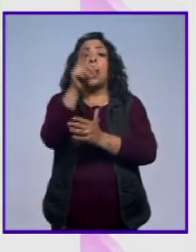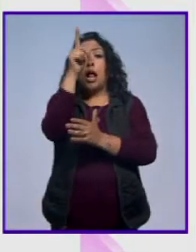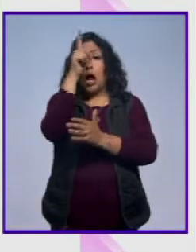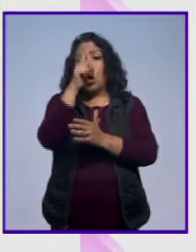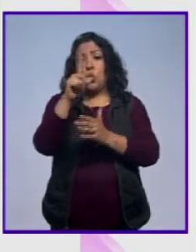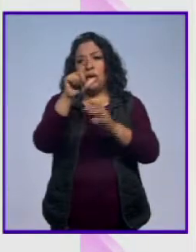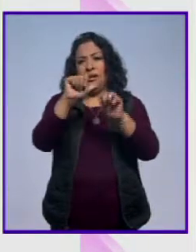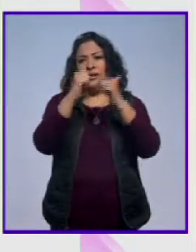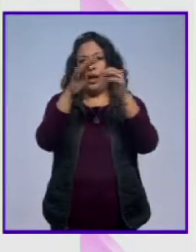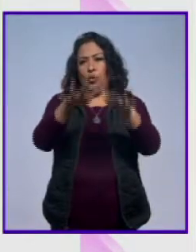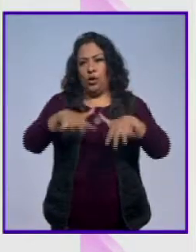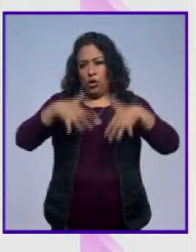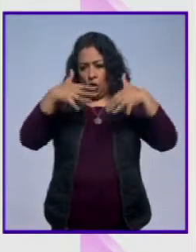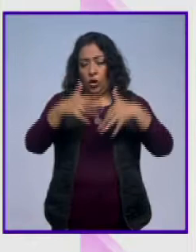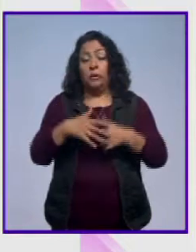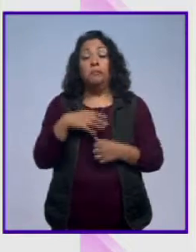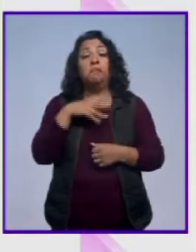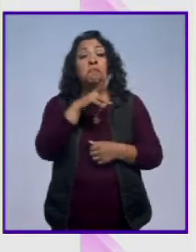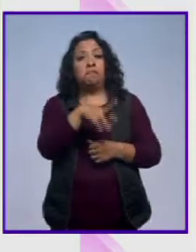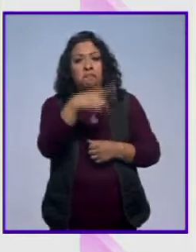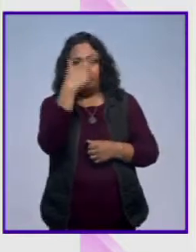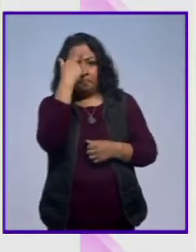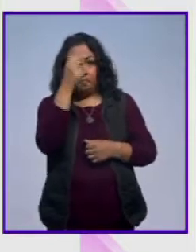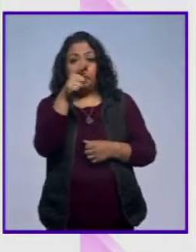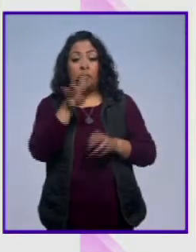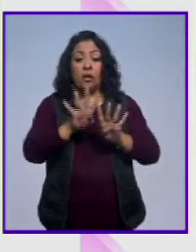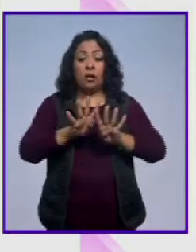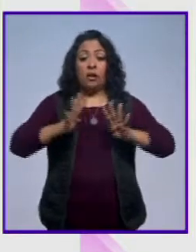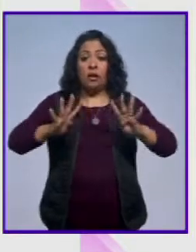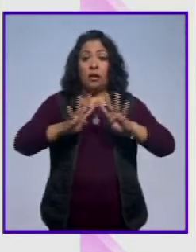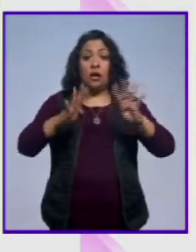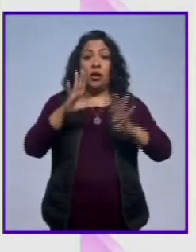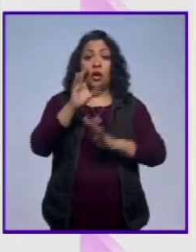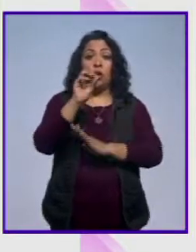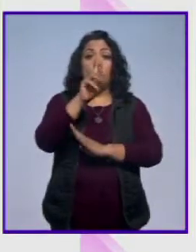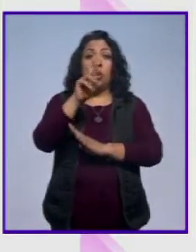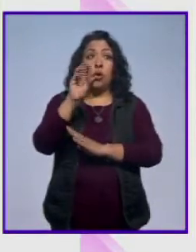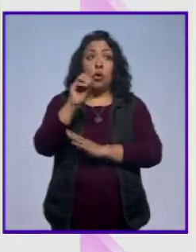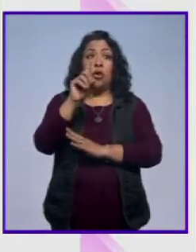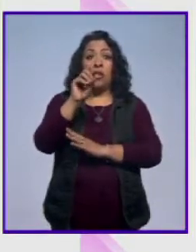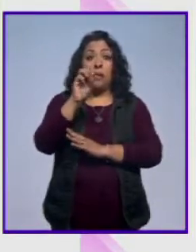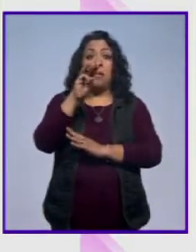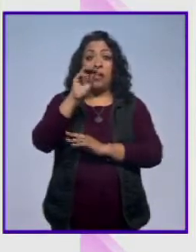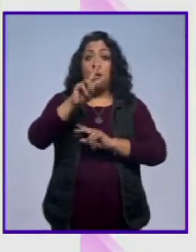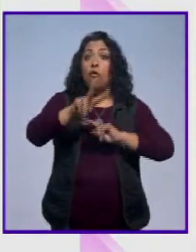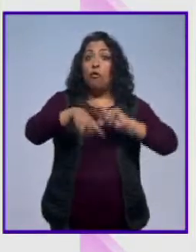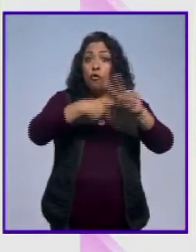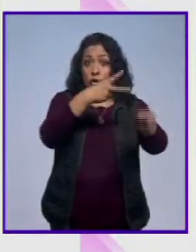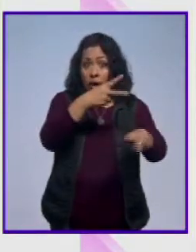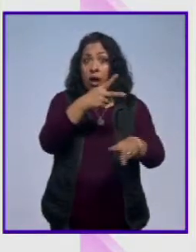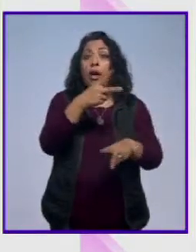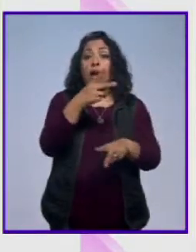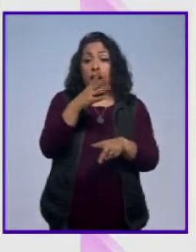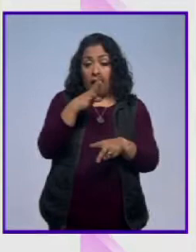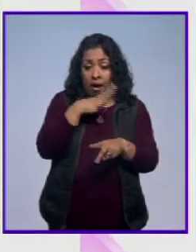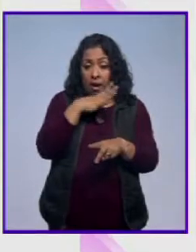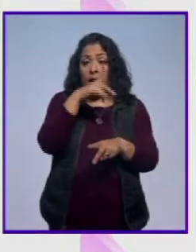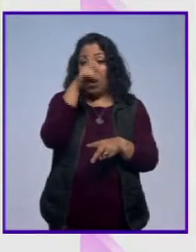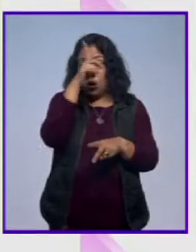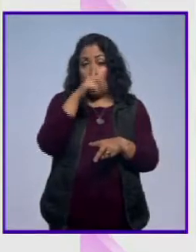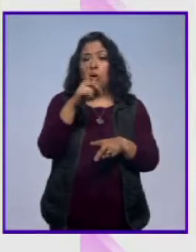auditorio. Así es, y dicho sea de paso, el coro de madrigalistas de Bellas estado ahí presente, sí. Ha estado ahí presente, no solo como